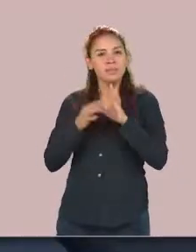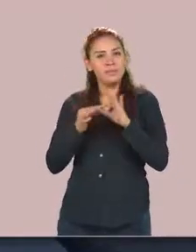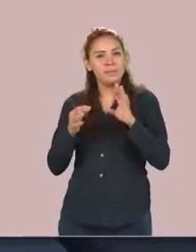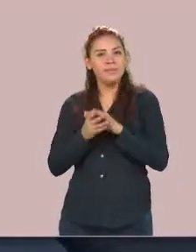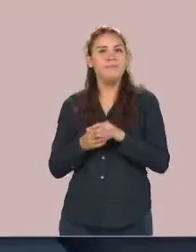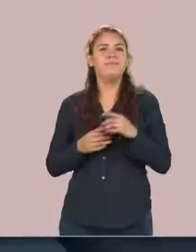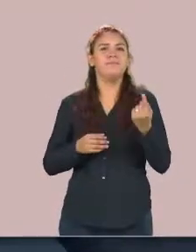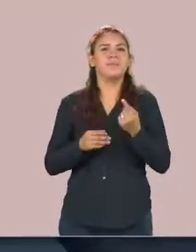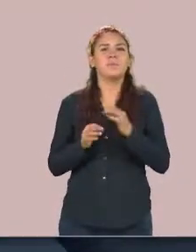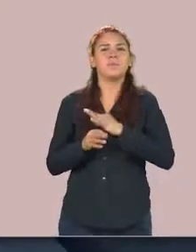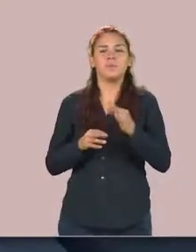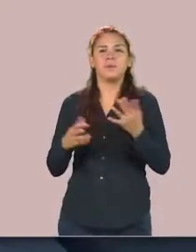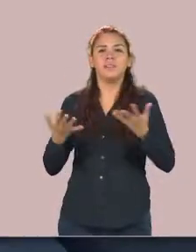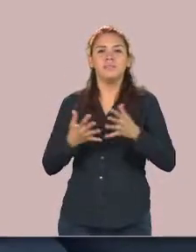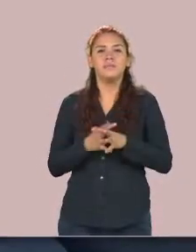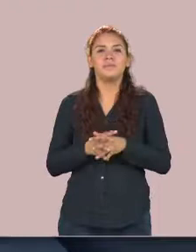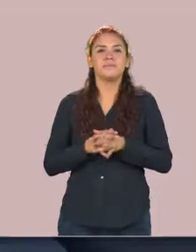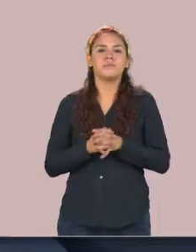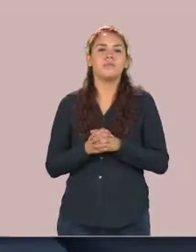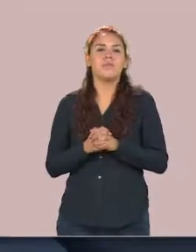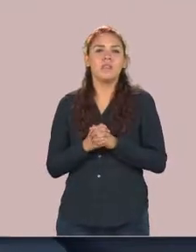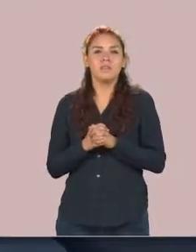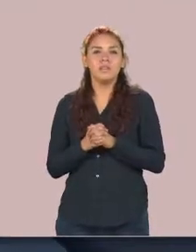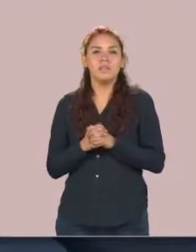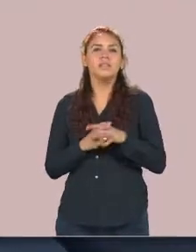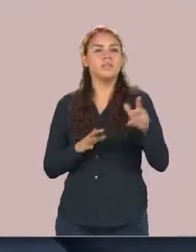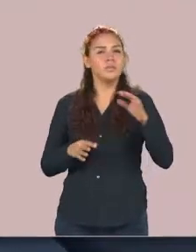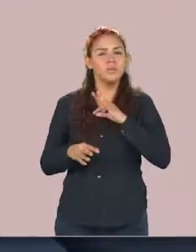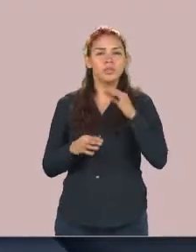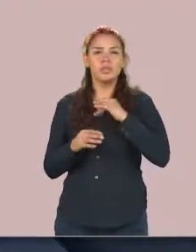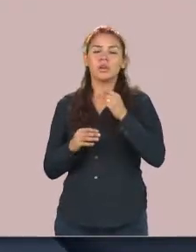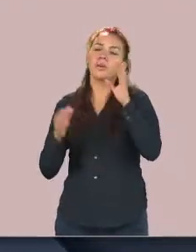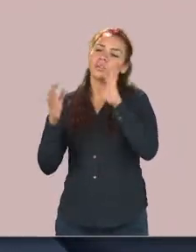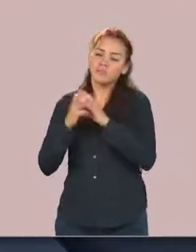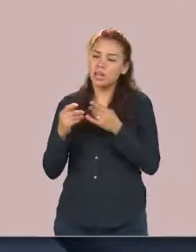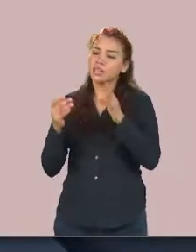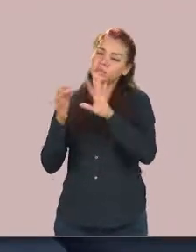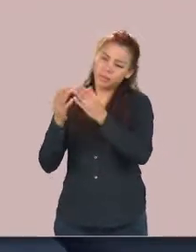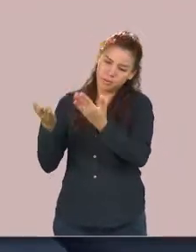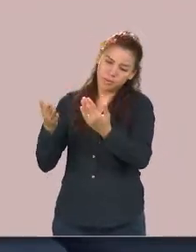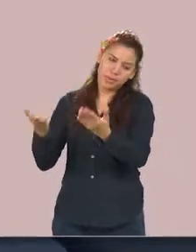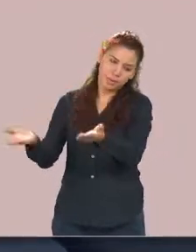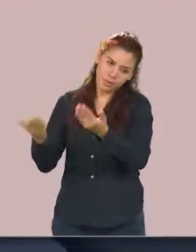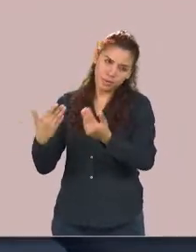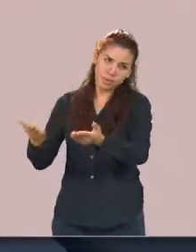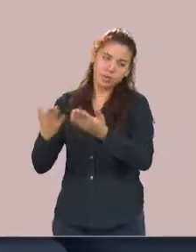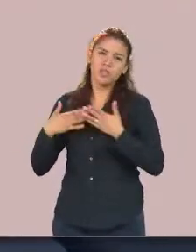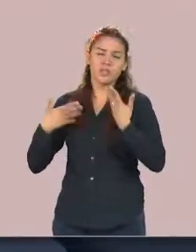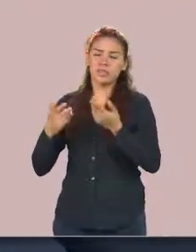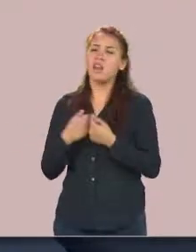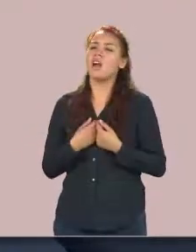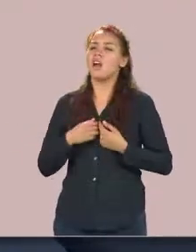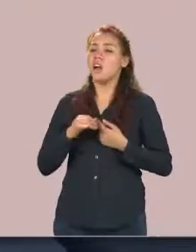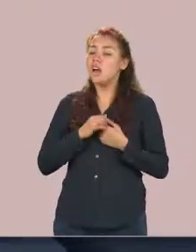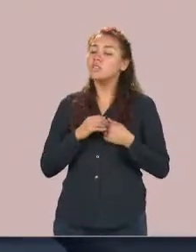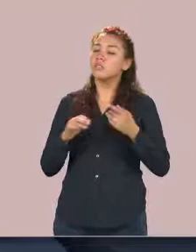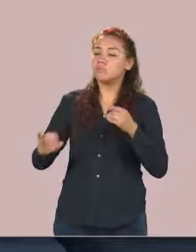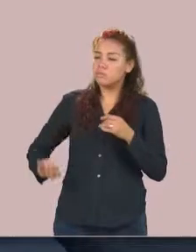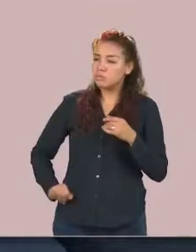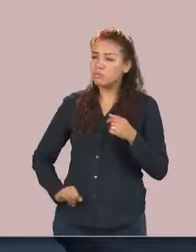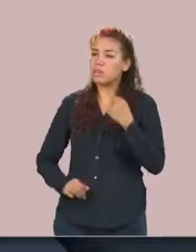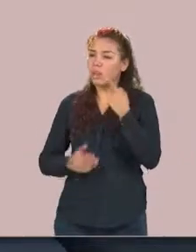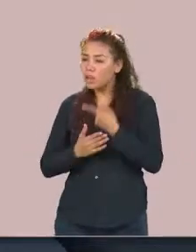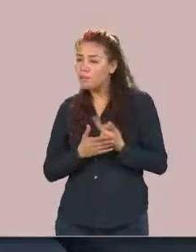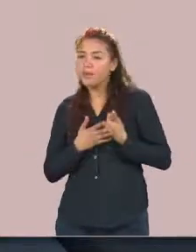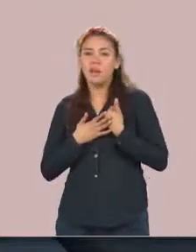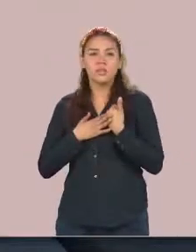aquí? pues escucharlo primero que nada escucharlo que se vea que hay interés de ayudar también